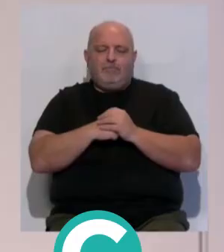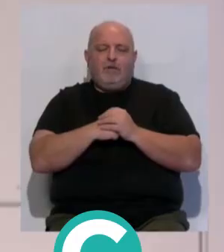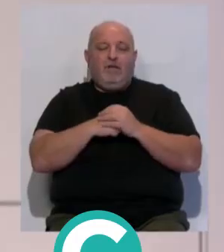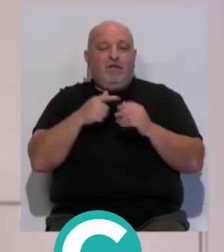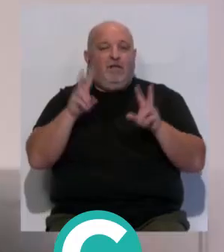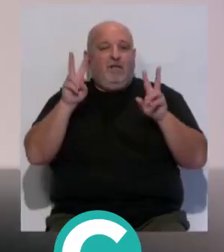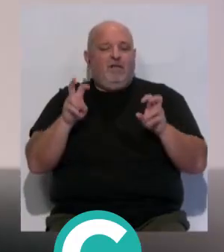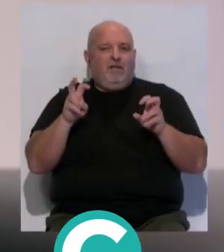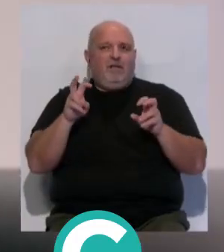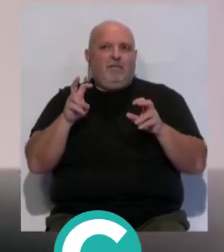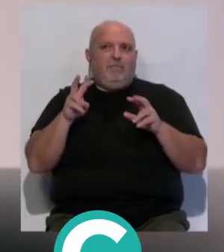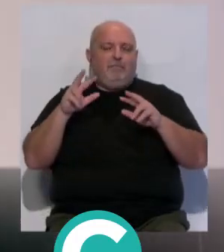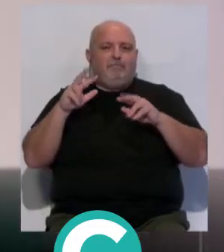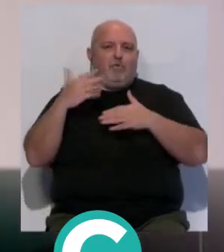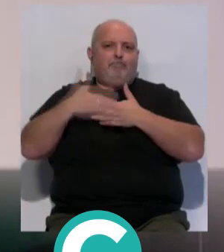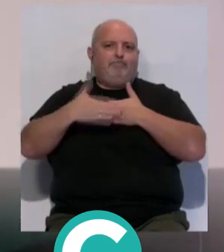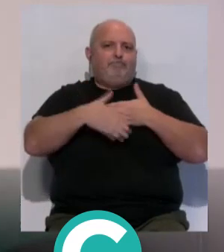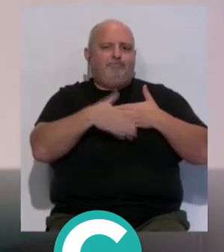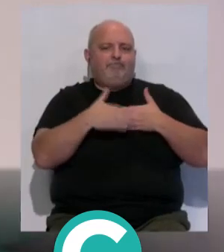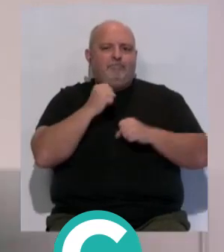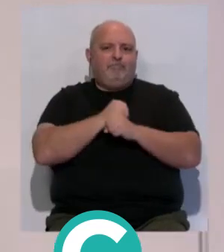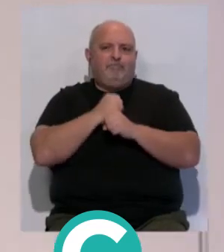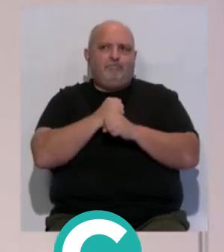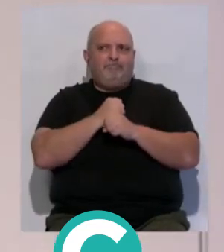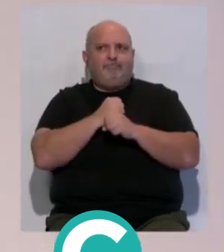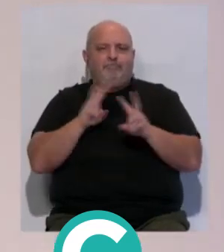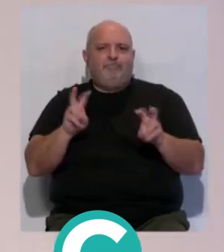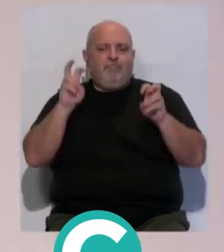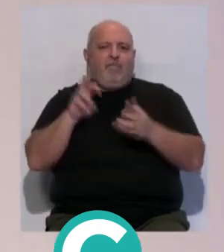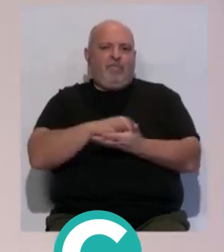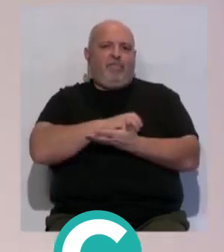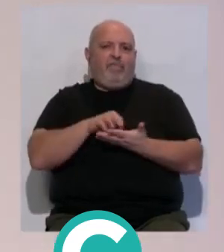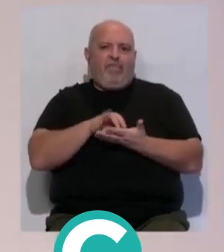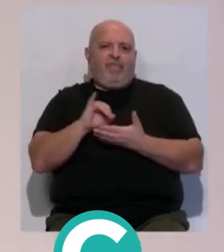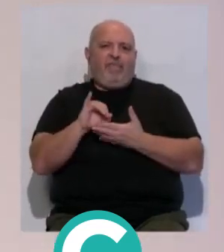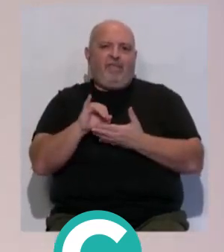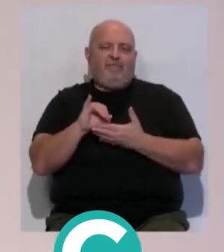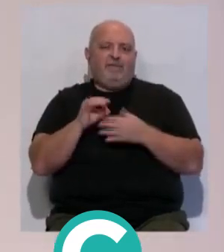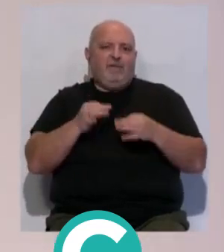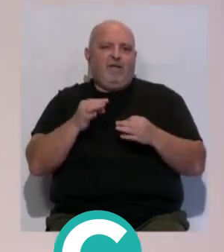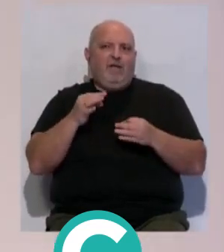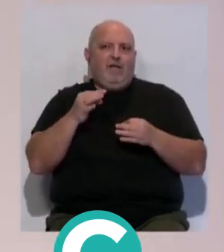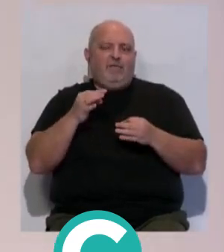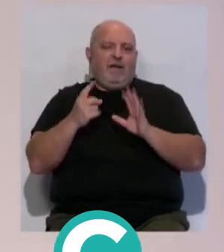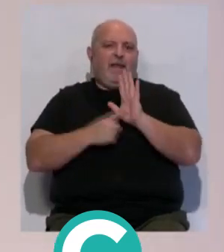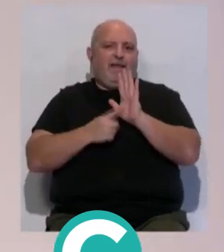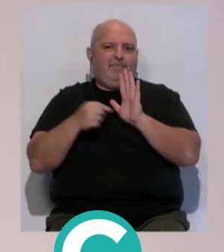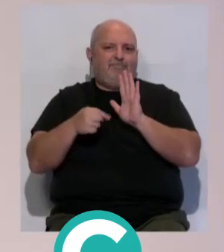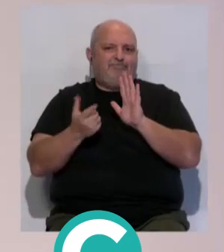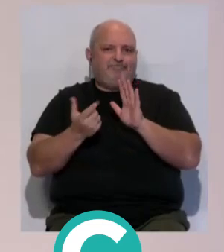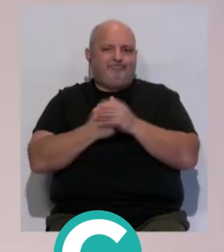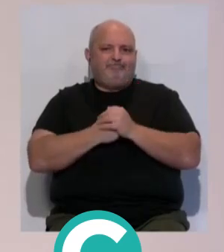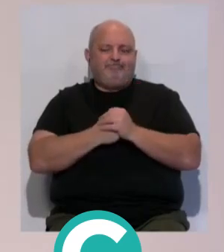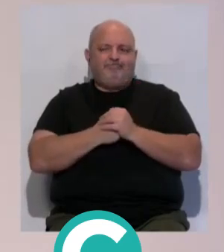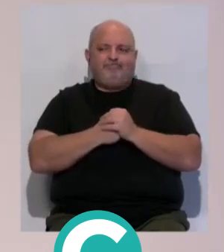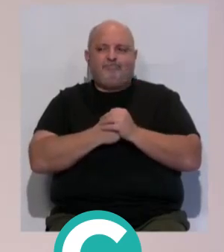que eso impide que ahora mismo nosotros podamos trabajar con cierta certidumbre y seguridad jurídica y